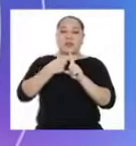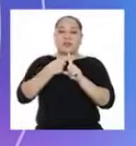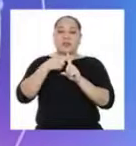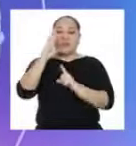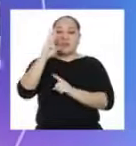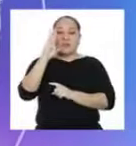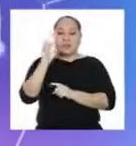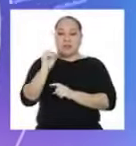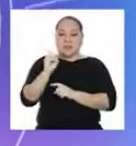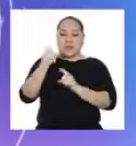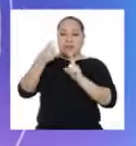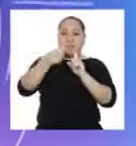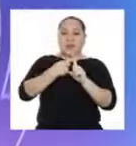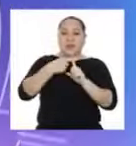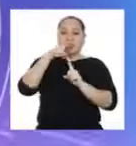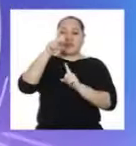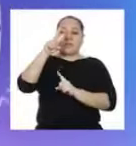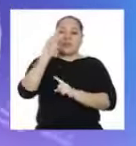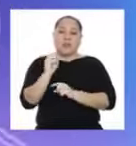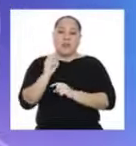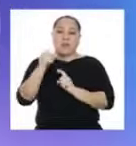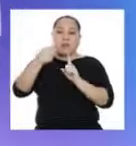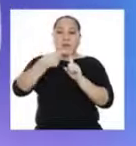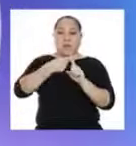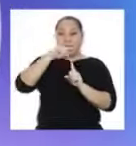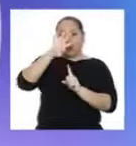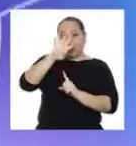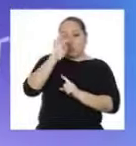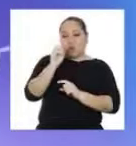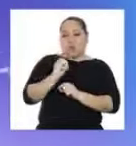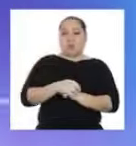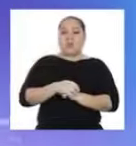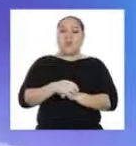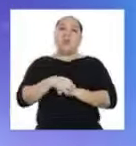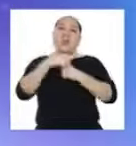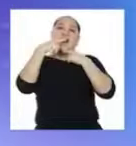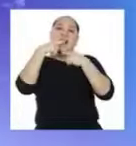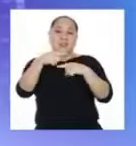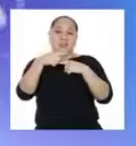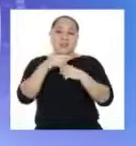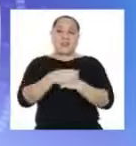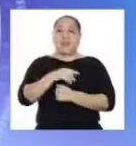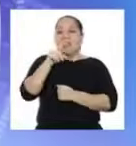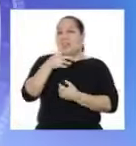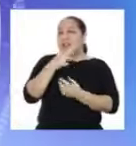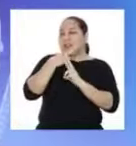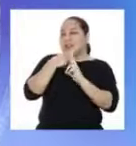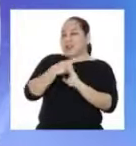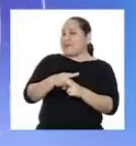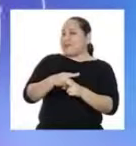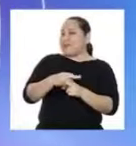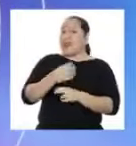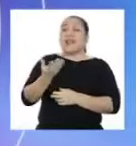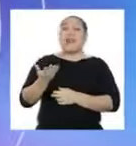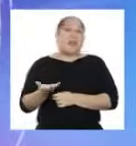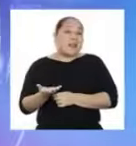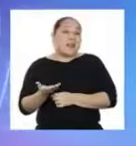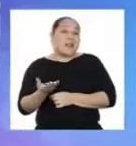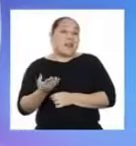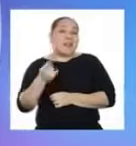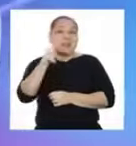más, más sesenta, más veinte, más cuarenta, y eso es igual